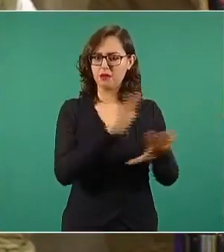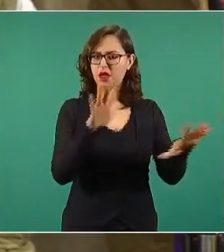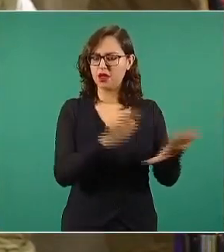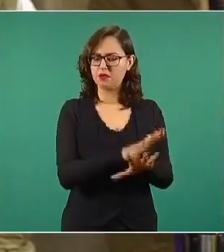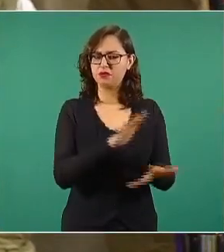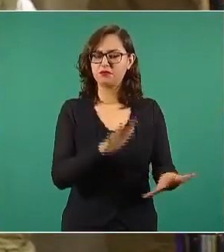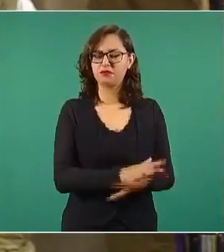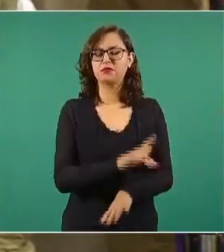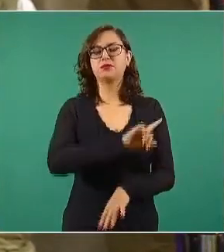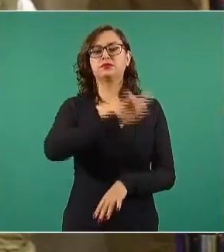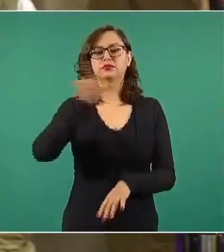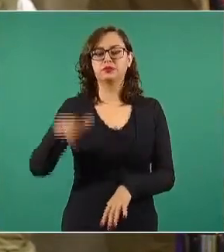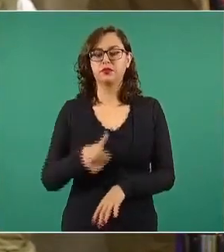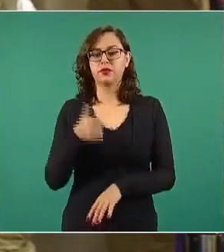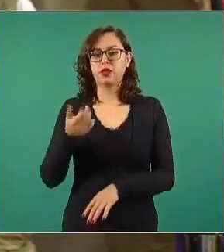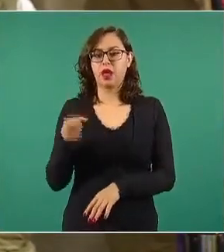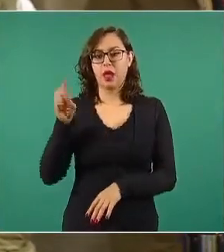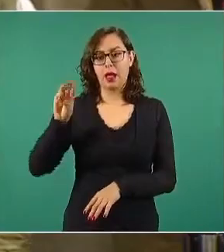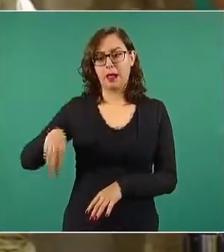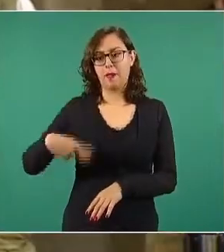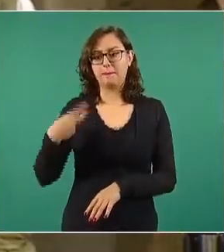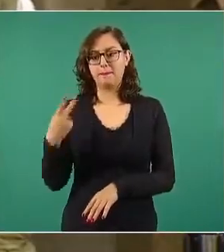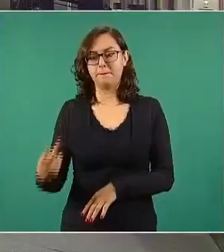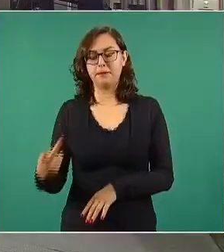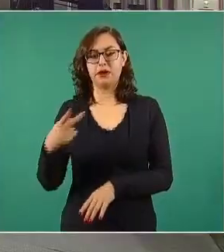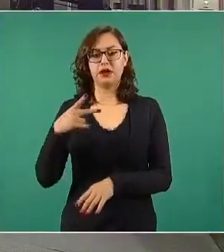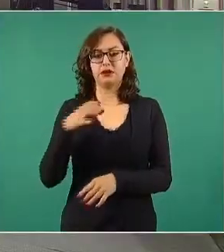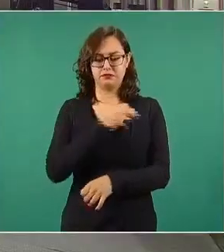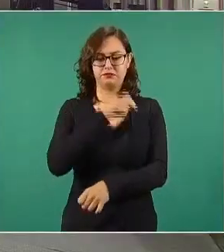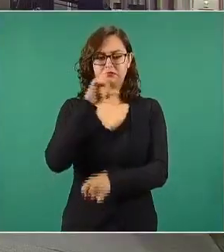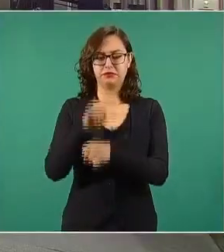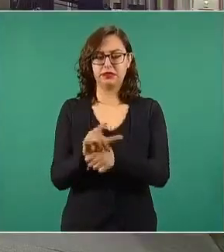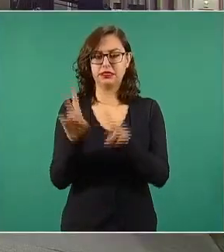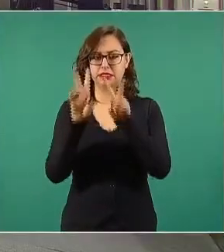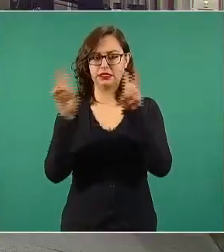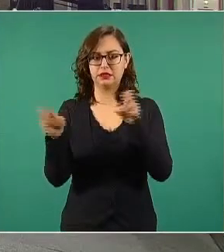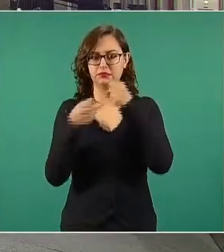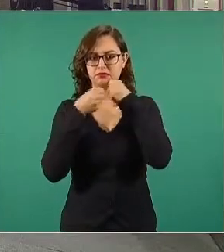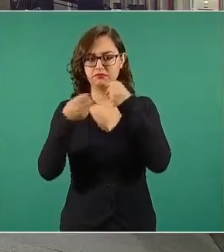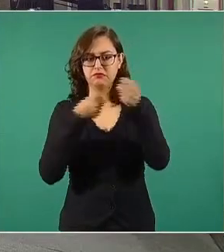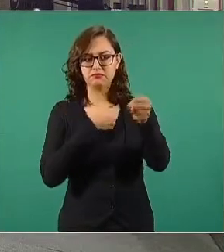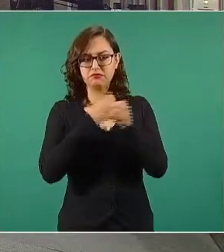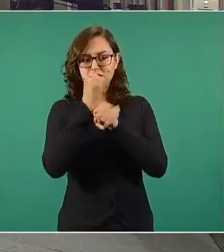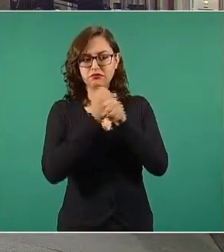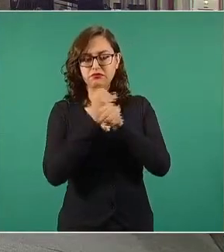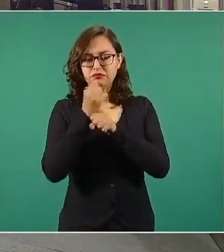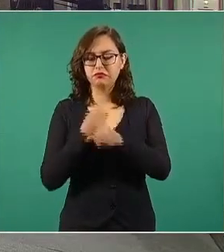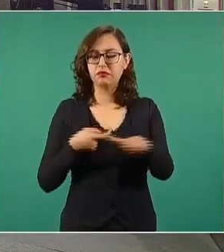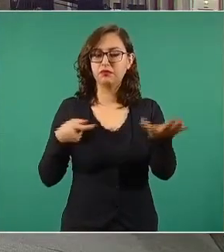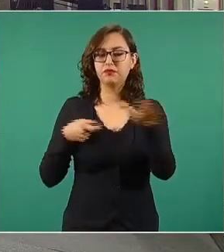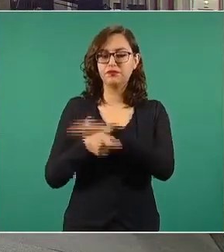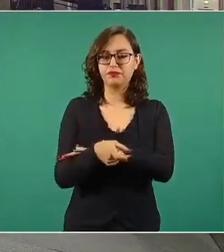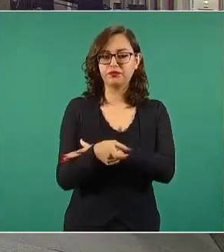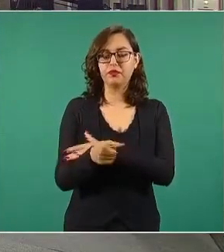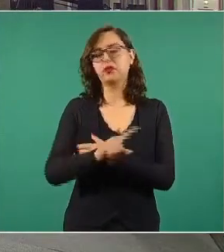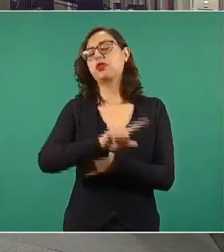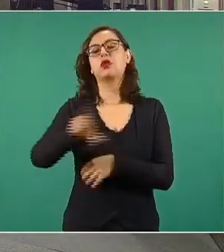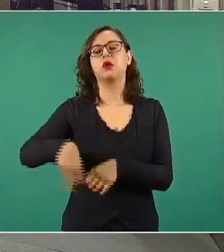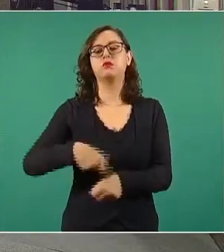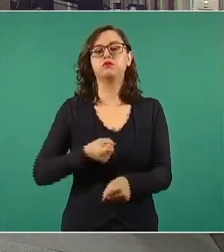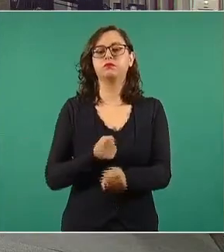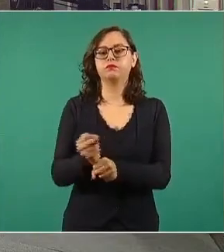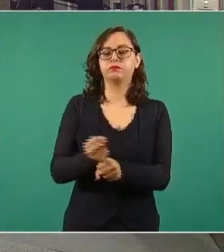Especial para Delitos contra la Libertad de Expresión compró a un testigo, lo torturó,